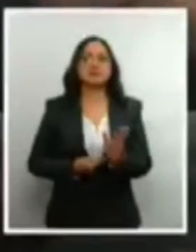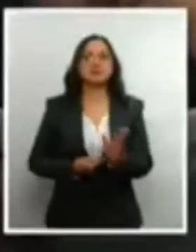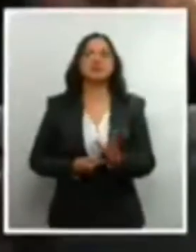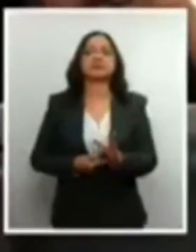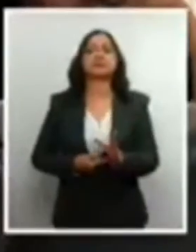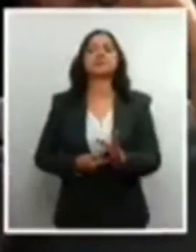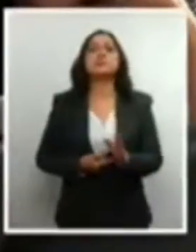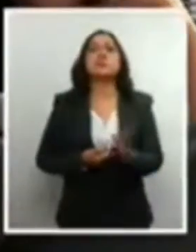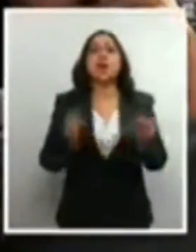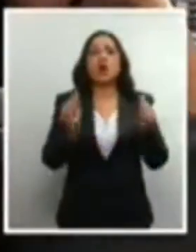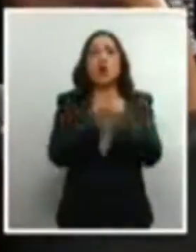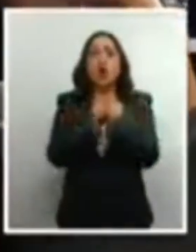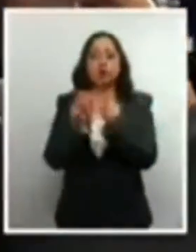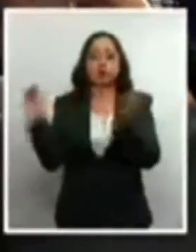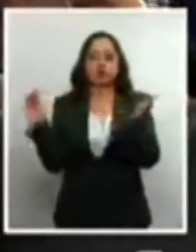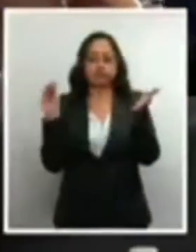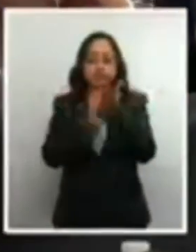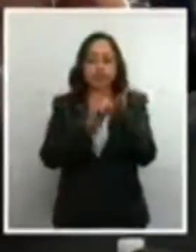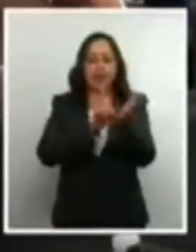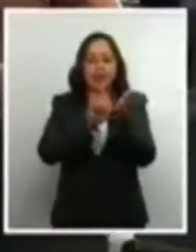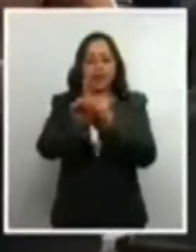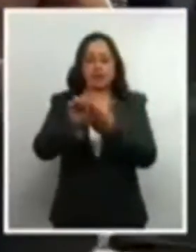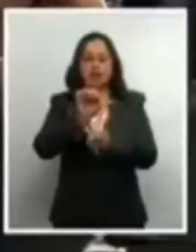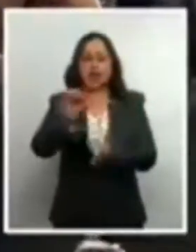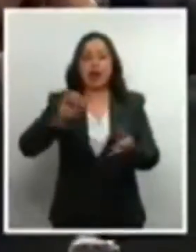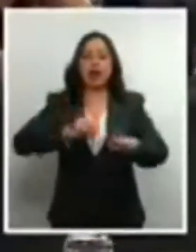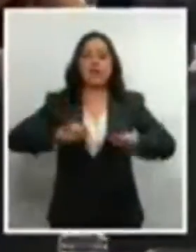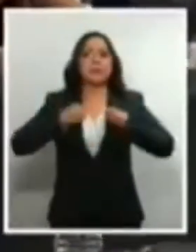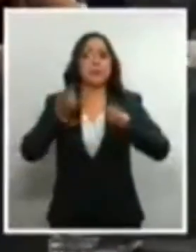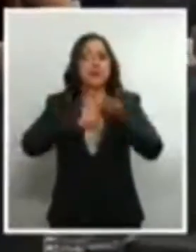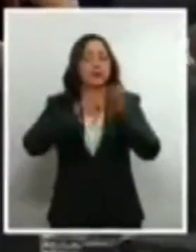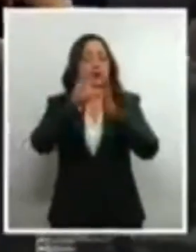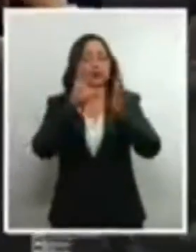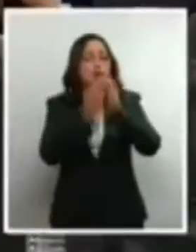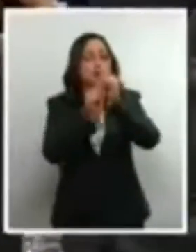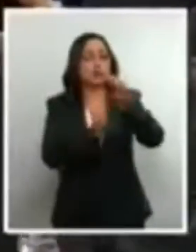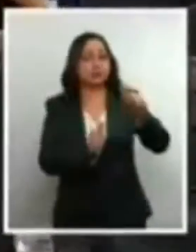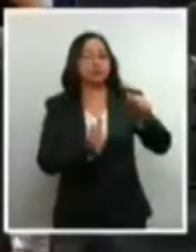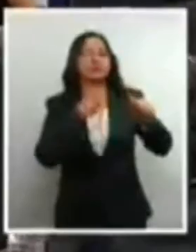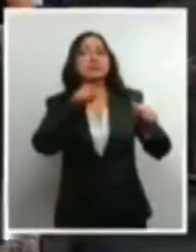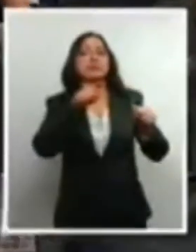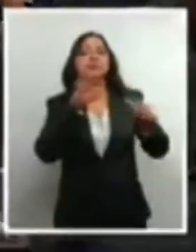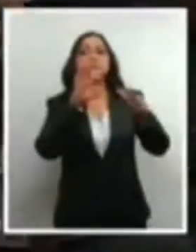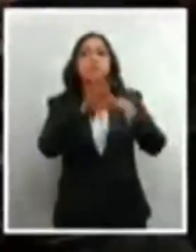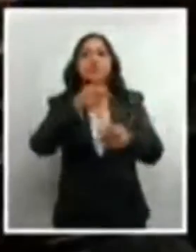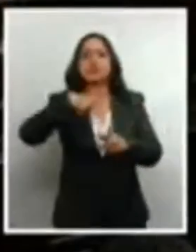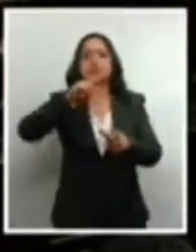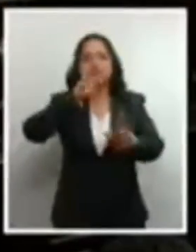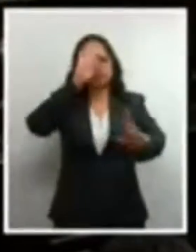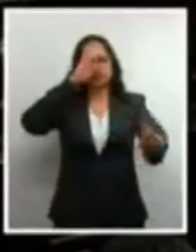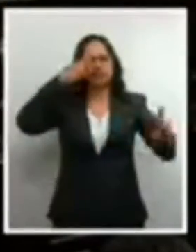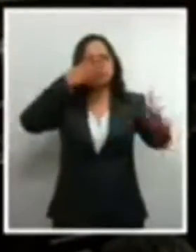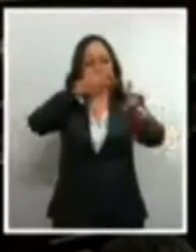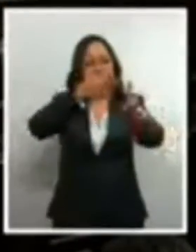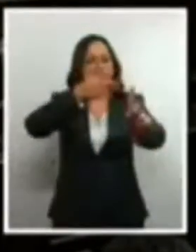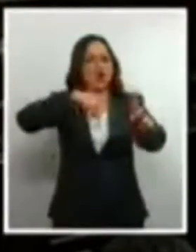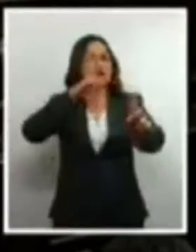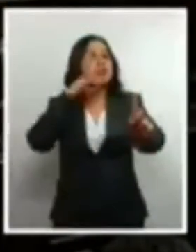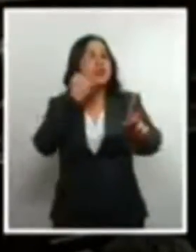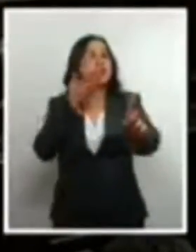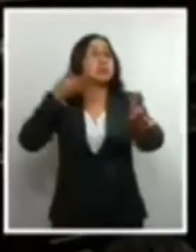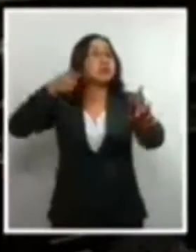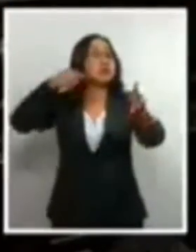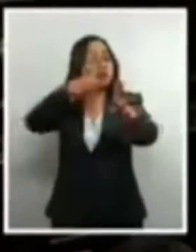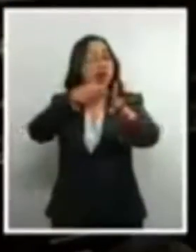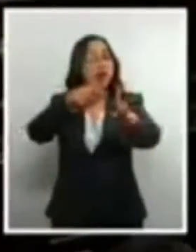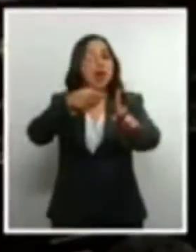con la inclusión del derecho a la vida en nuestra Constitución no buscamos, óigase bien, no